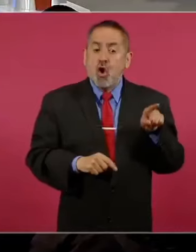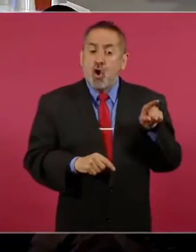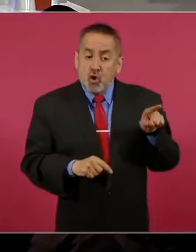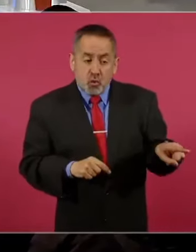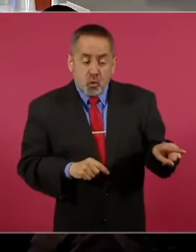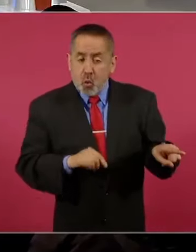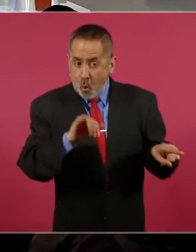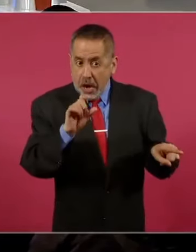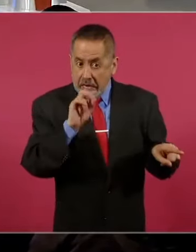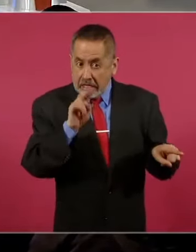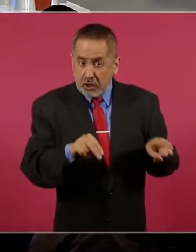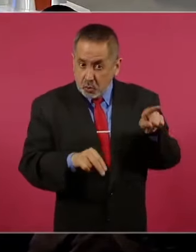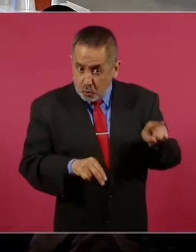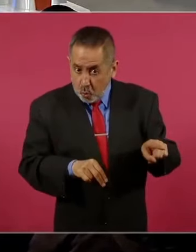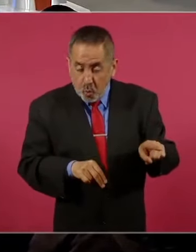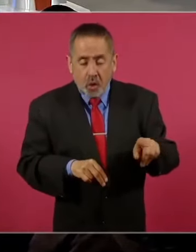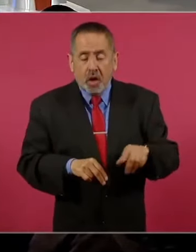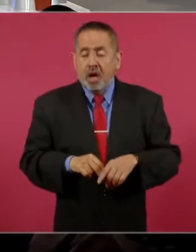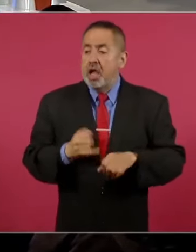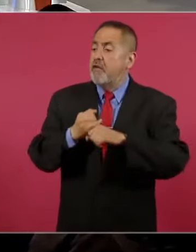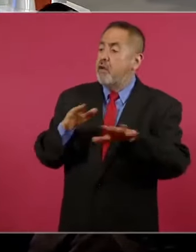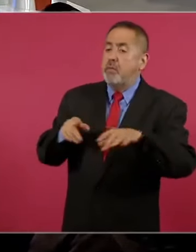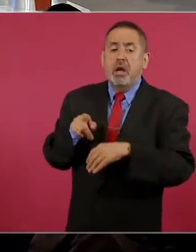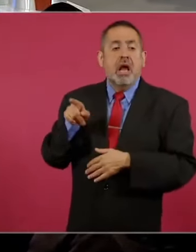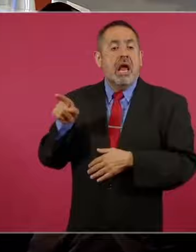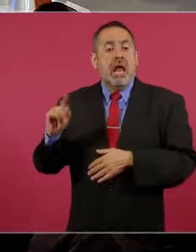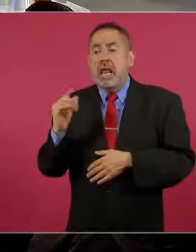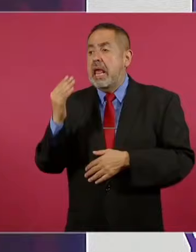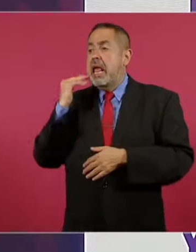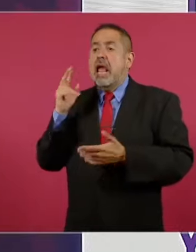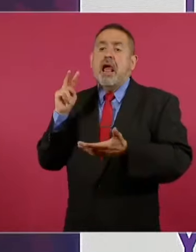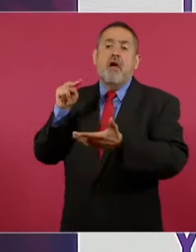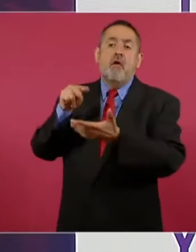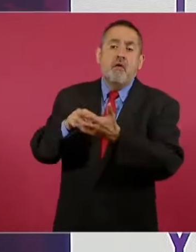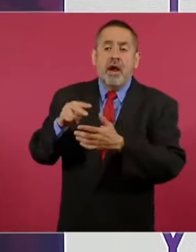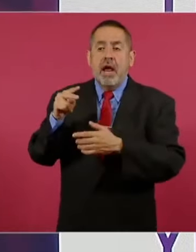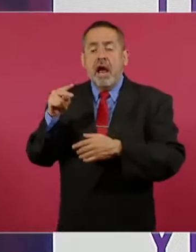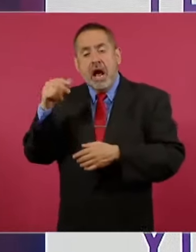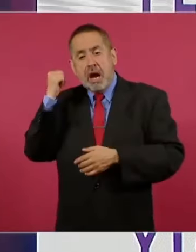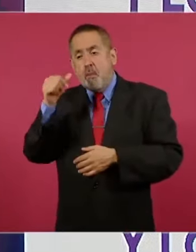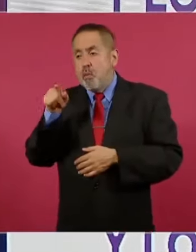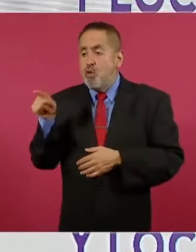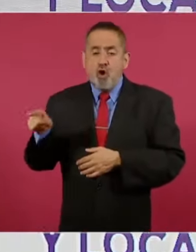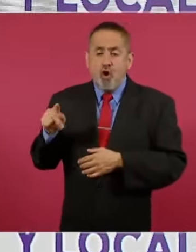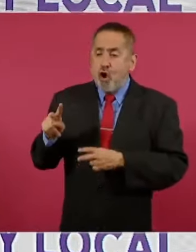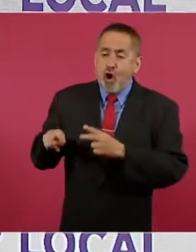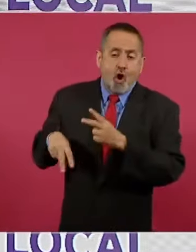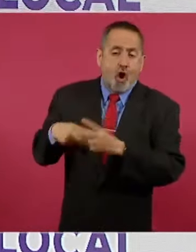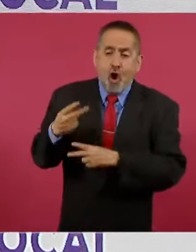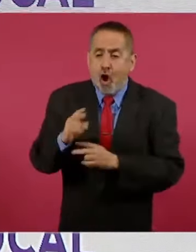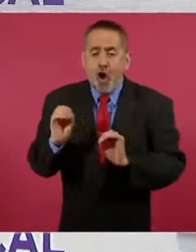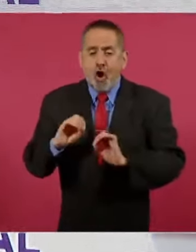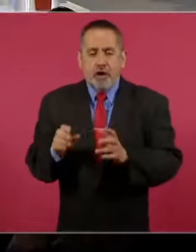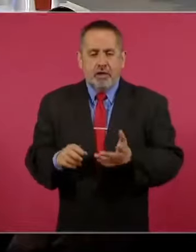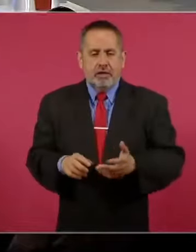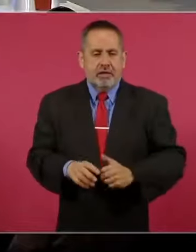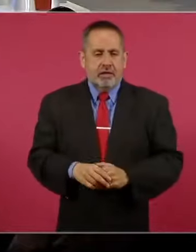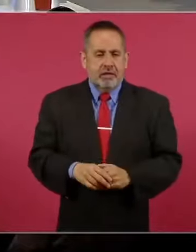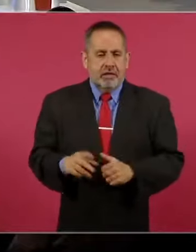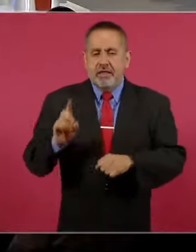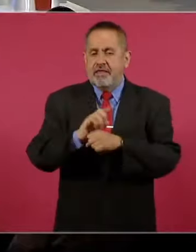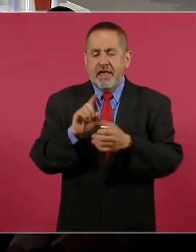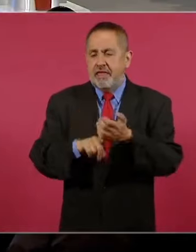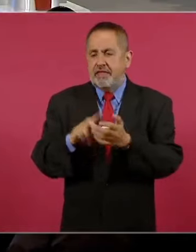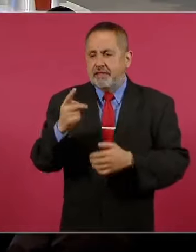de mi último viaje, que no fue el